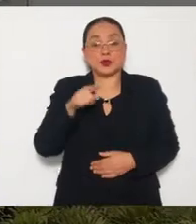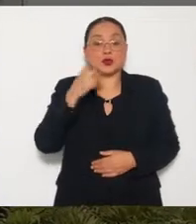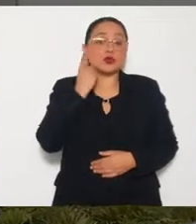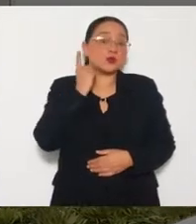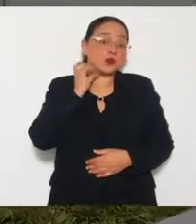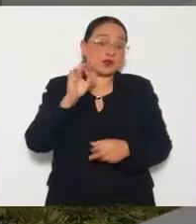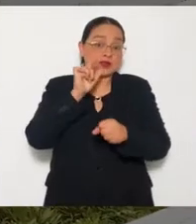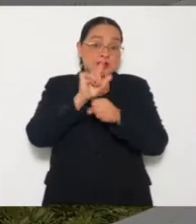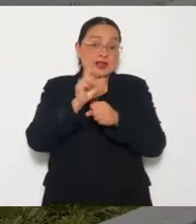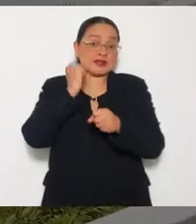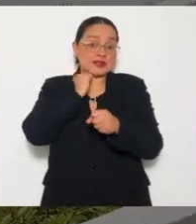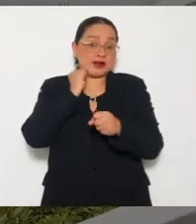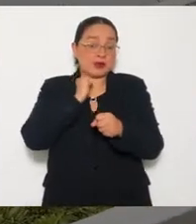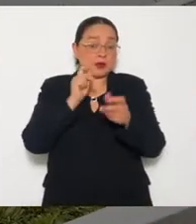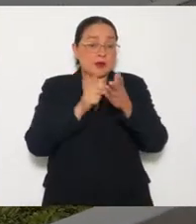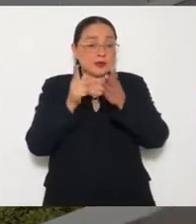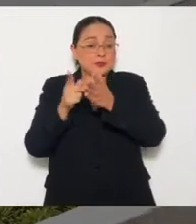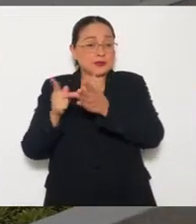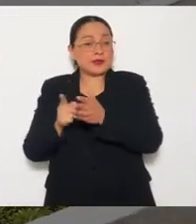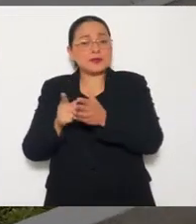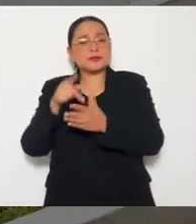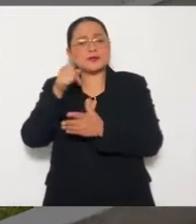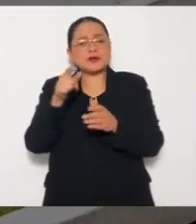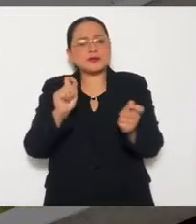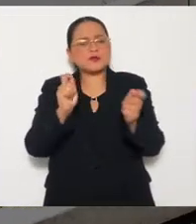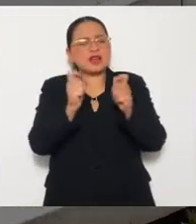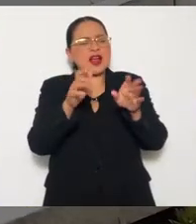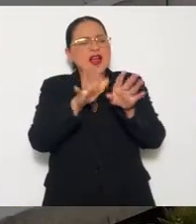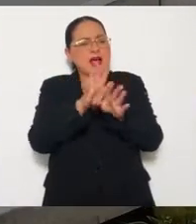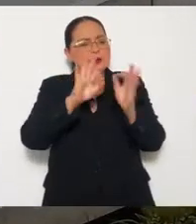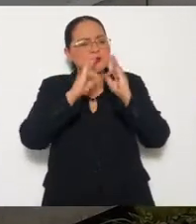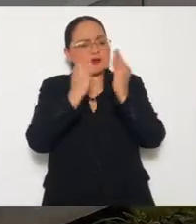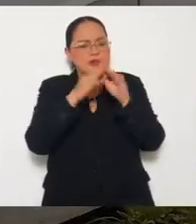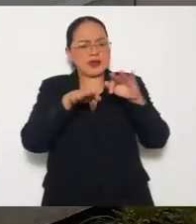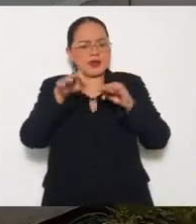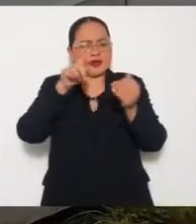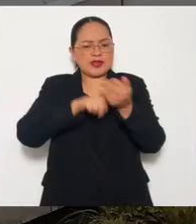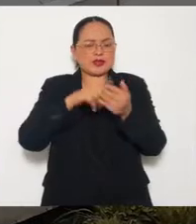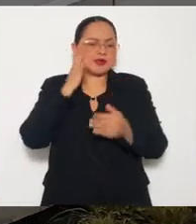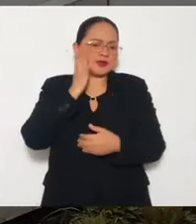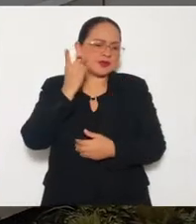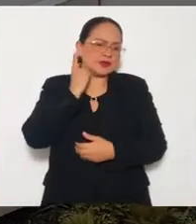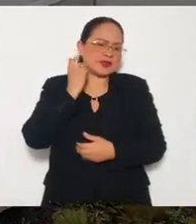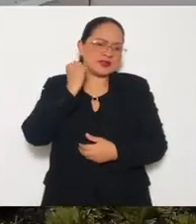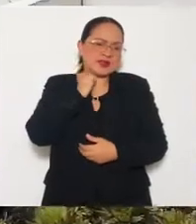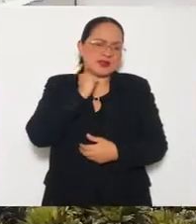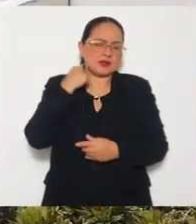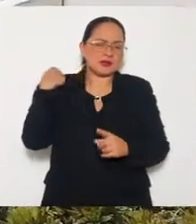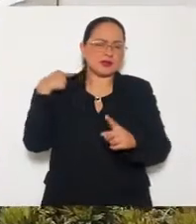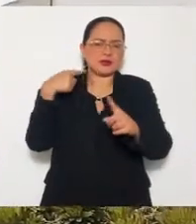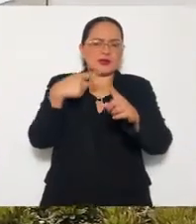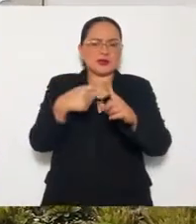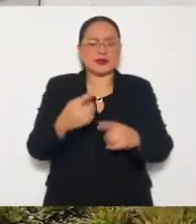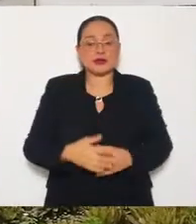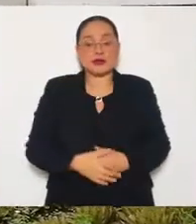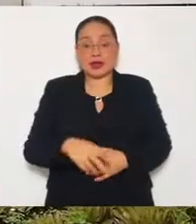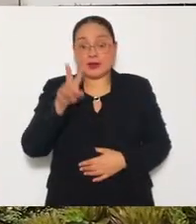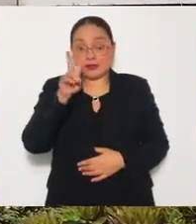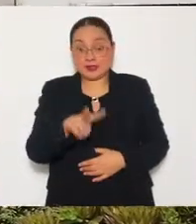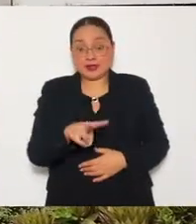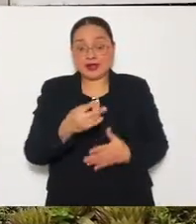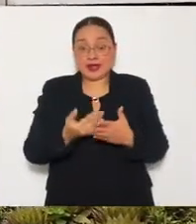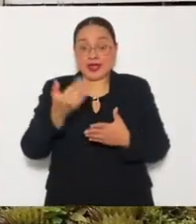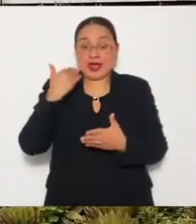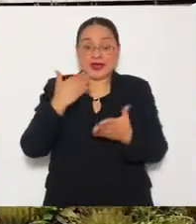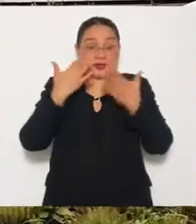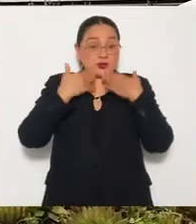sido diputado federal y senador en diferentes tiempos. ¿Qué tanto ha cambiado la labor legislativa en tu trayectoria? Bueno, la verdad es que